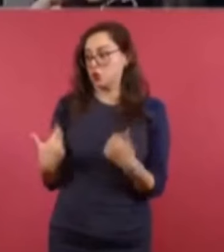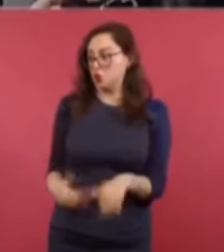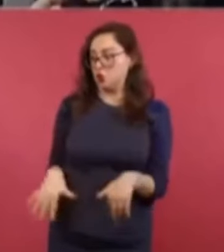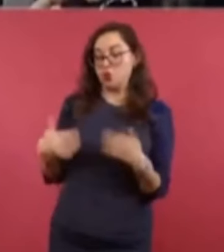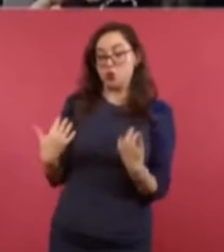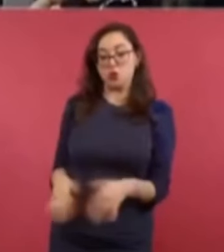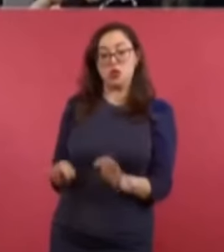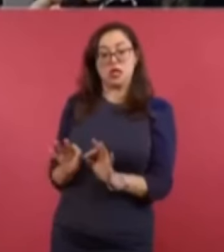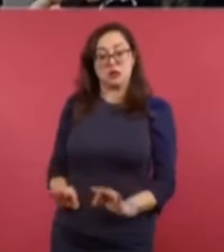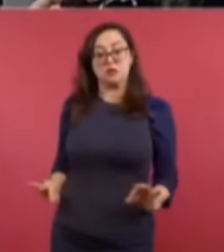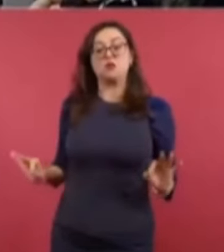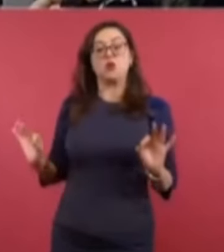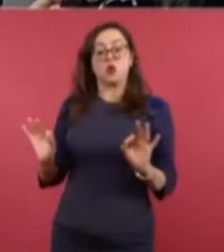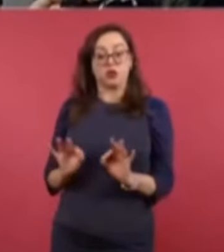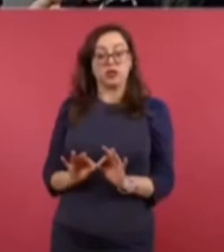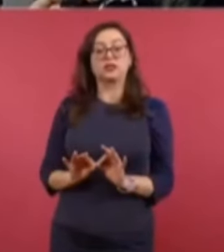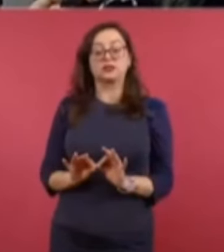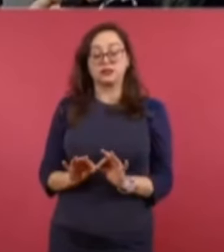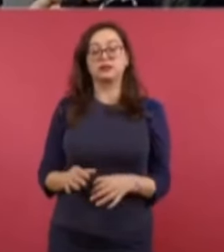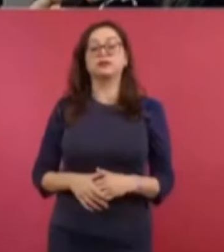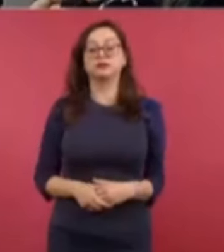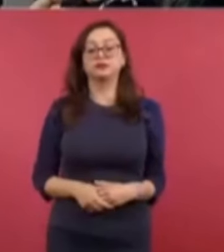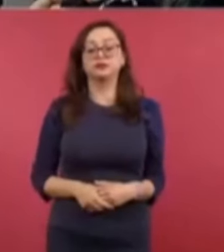de democracia